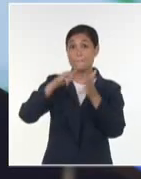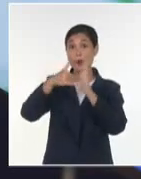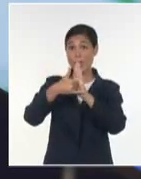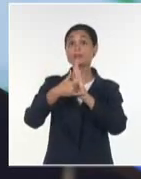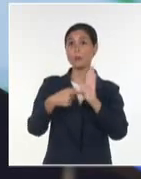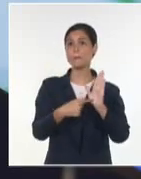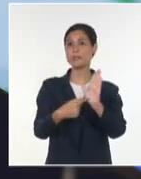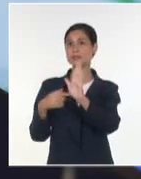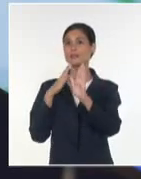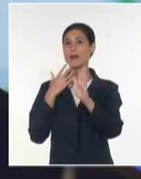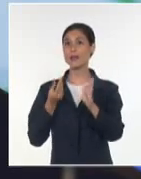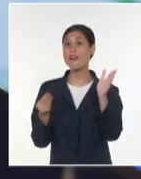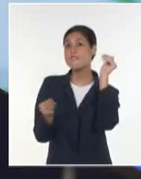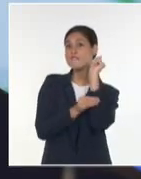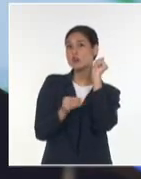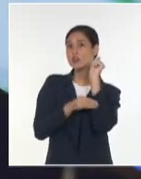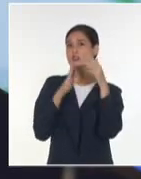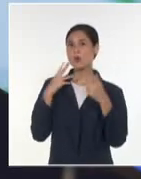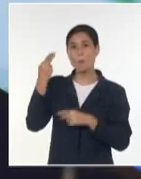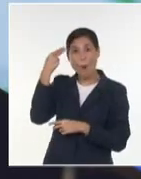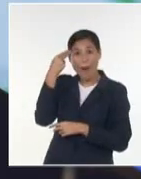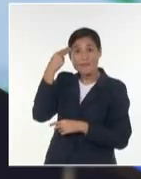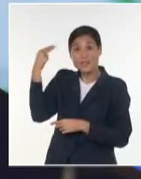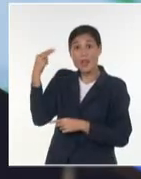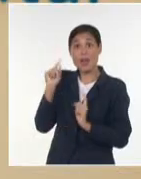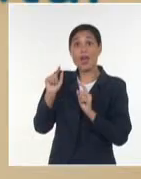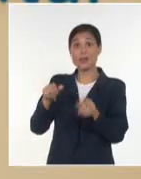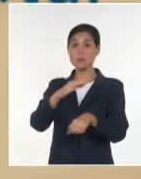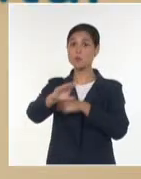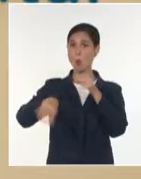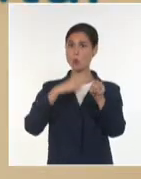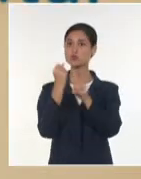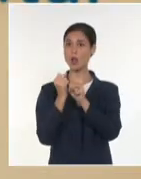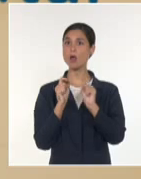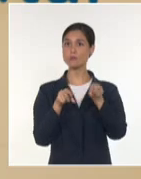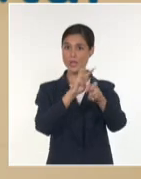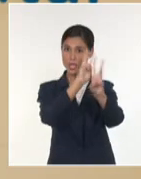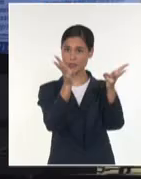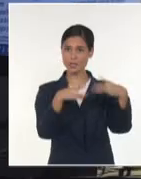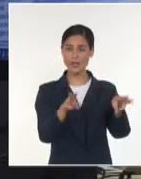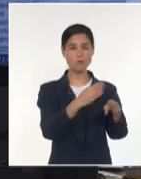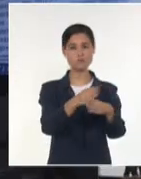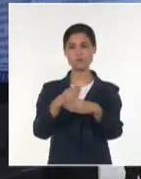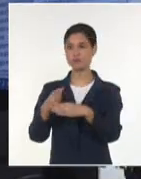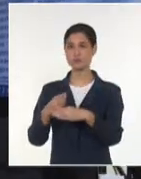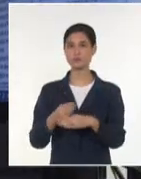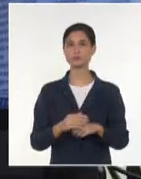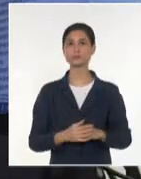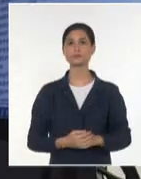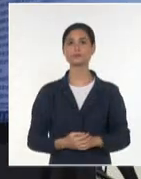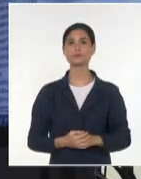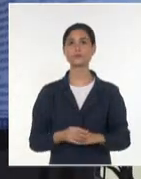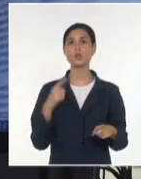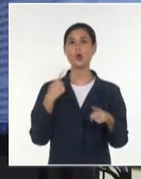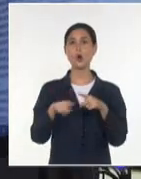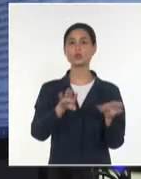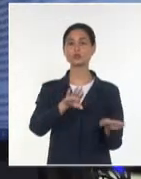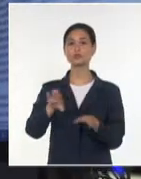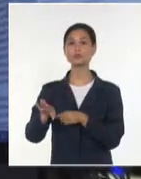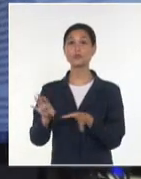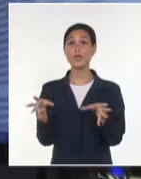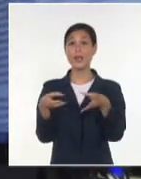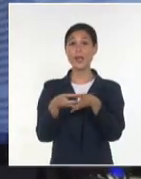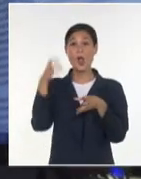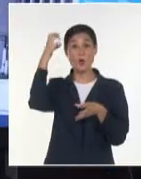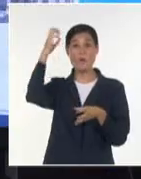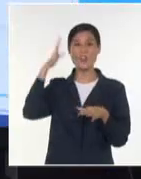fortalecer esas habilidades en la ciudadanía. Otra propuesta como el Observatorio de Gobierno Digital, favorece el